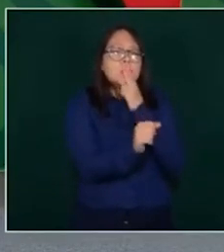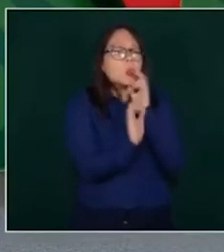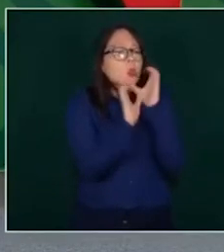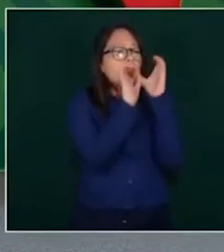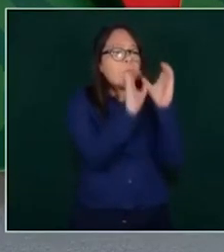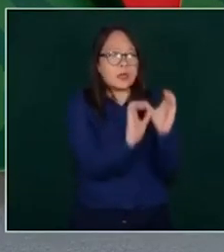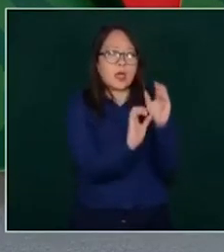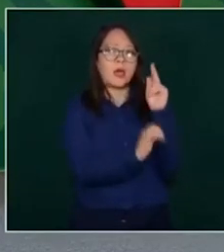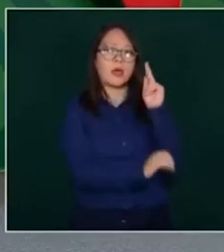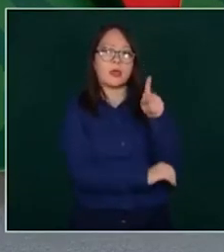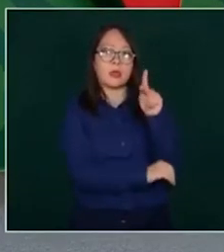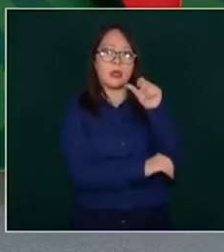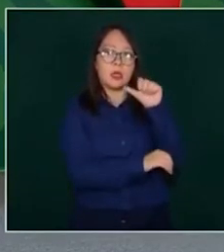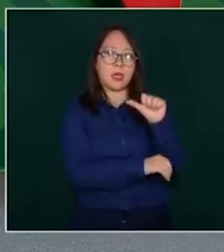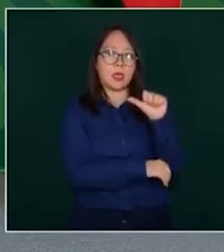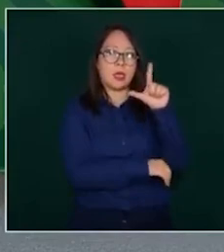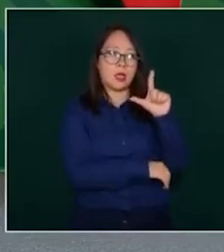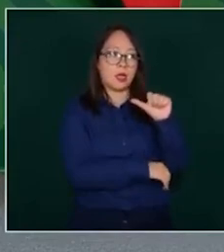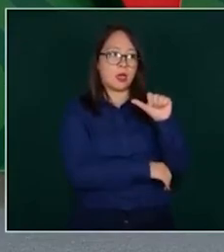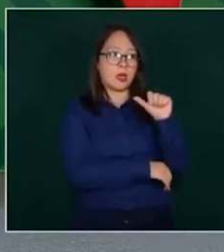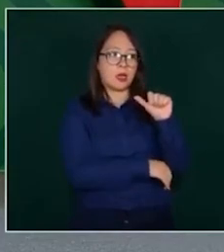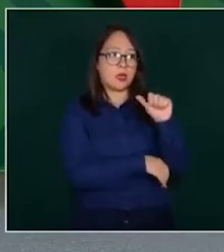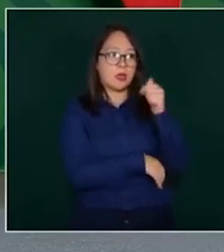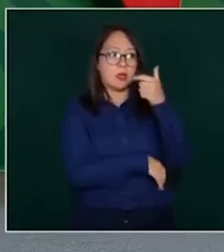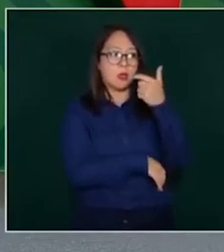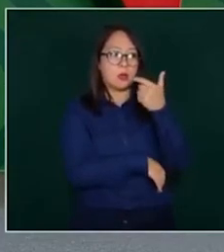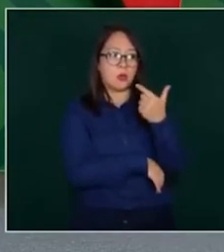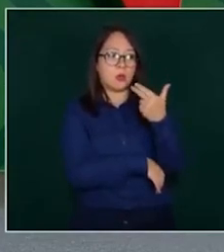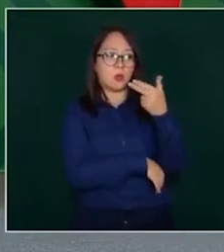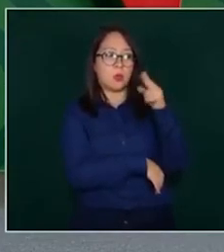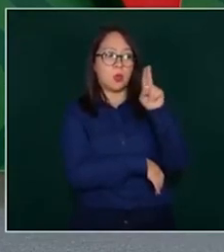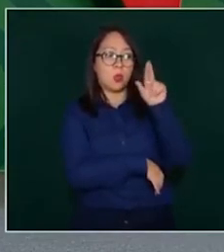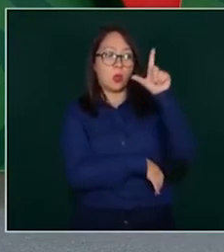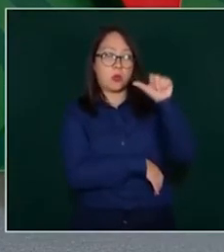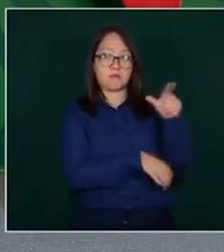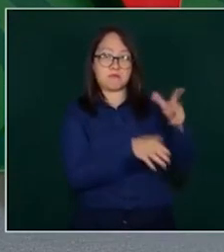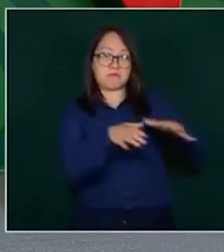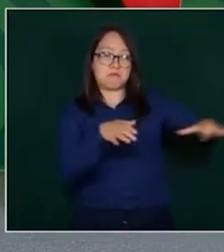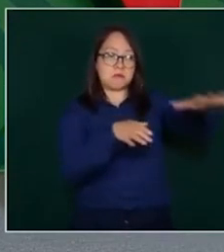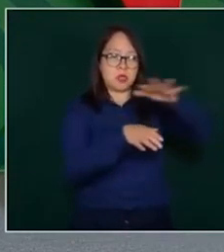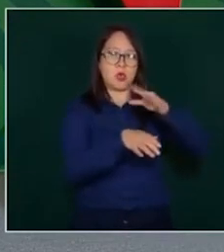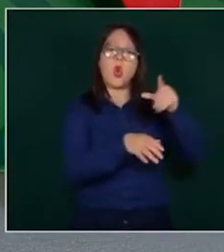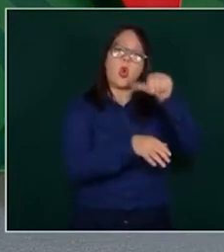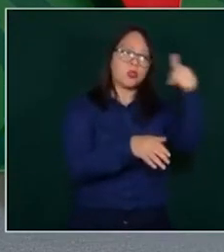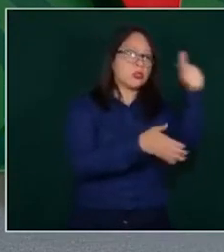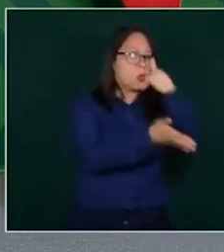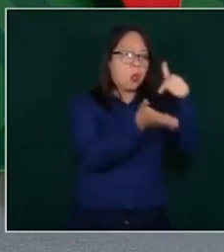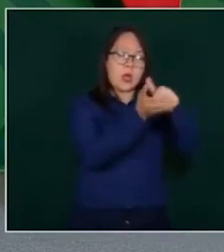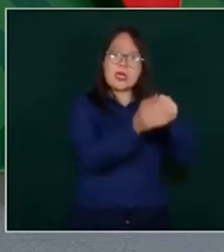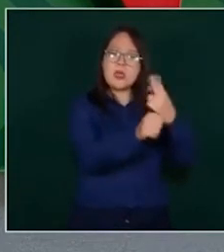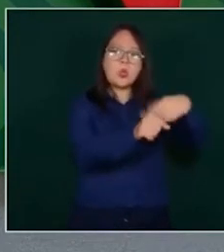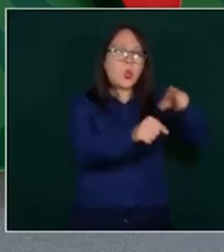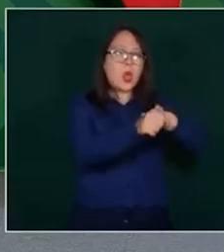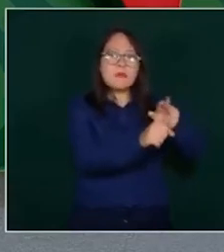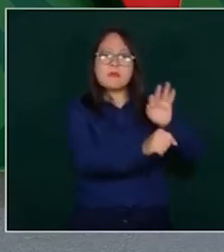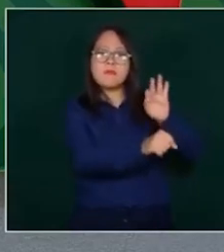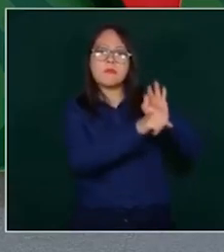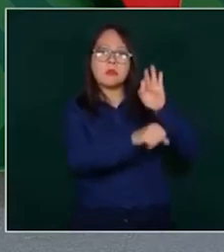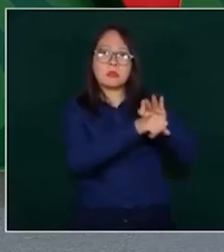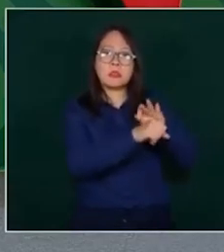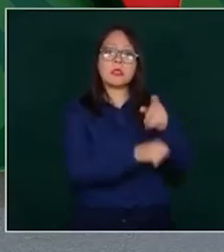Es otra zona natural protegida. Esto significa árboles.